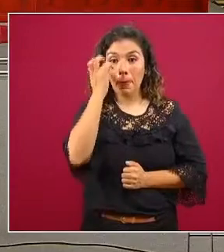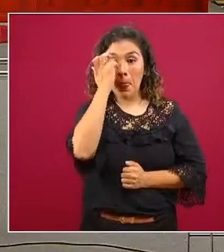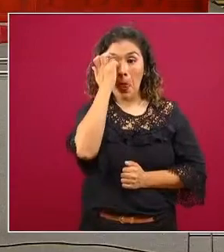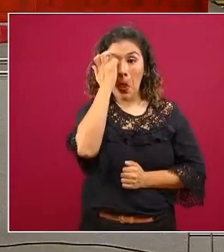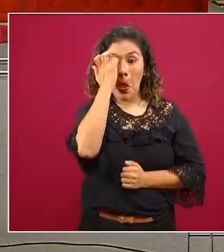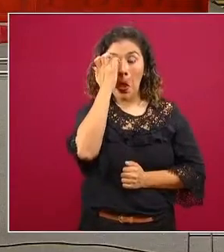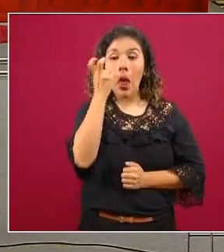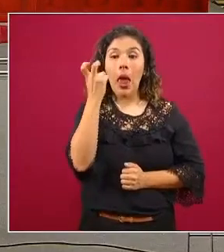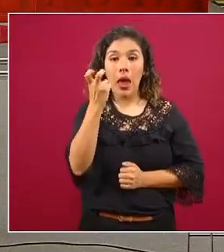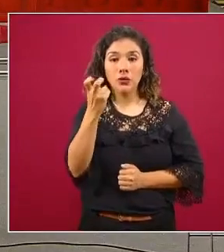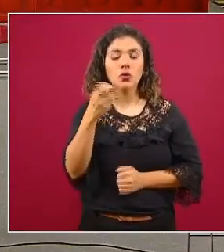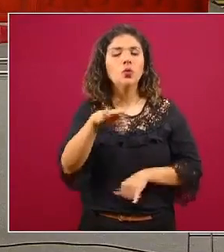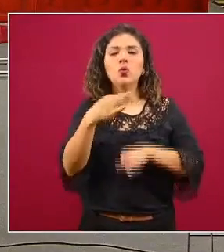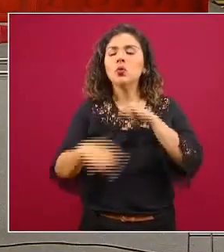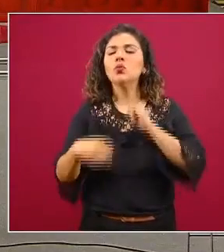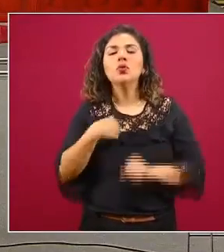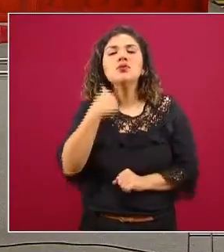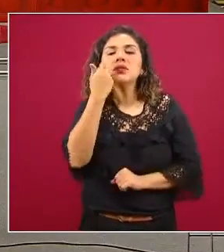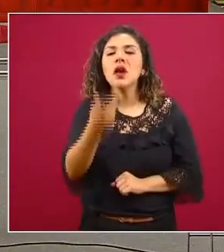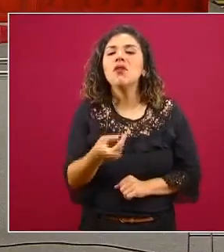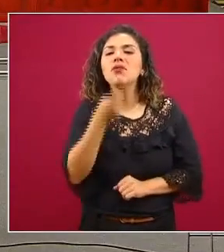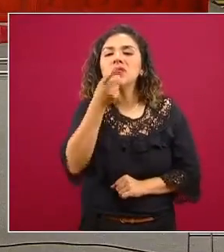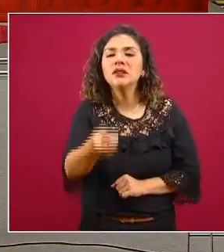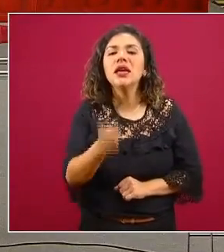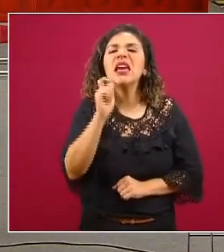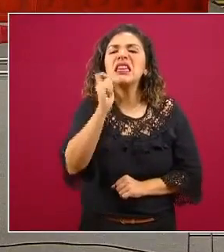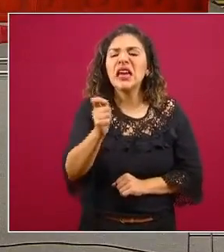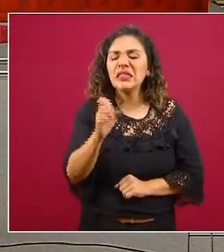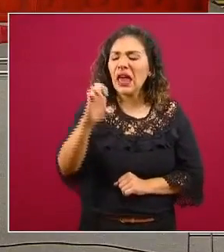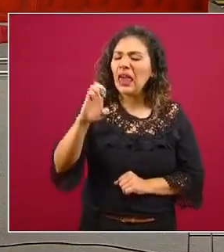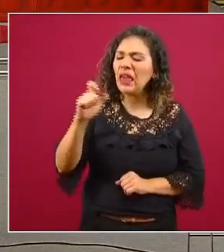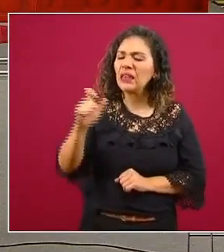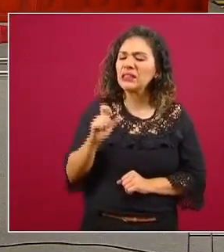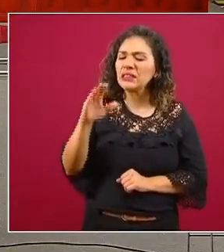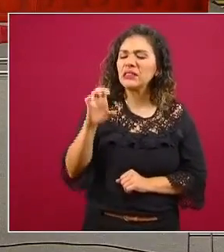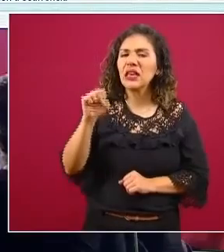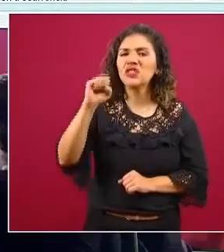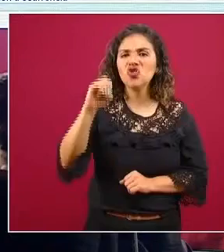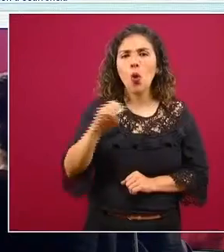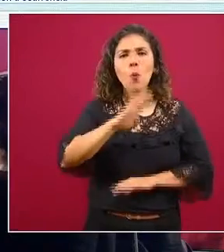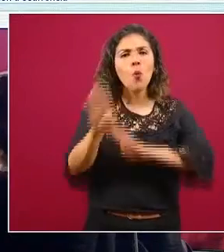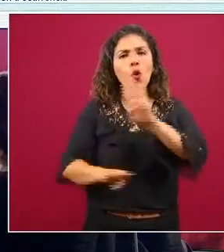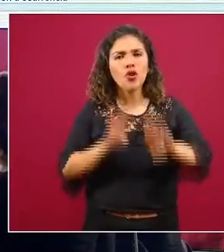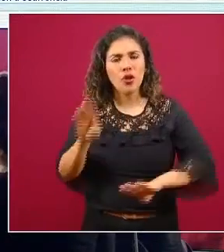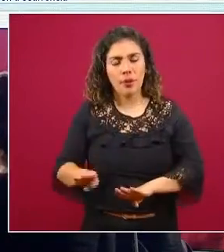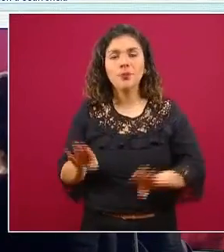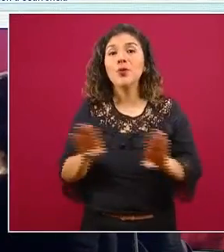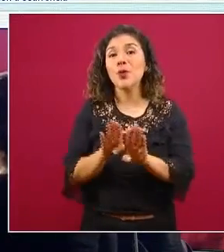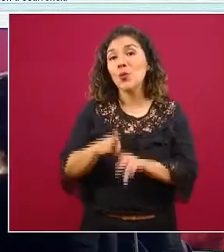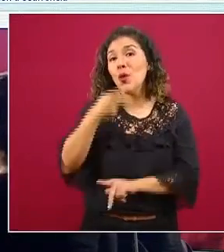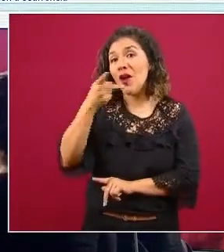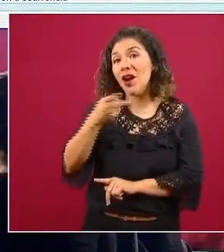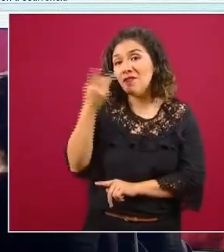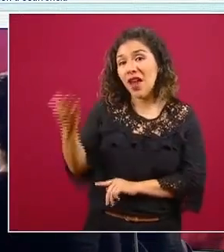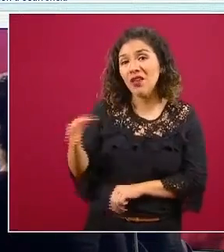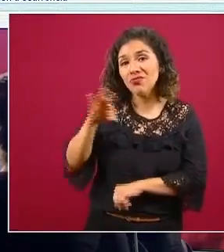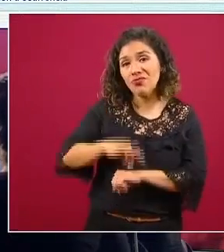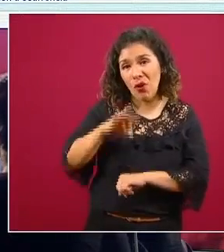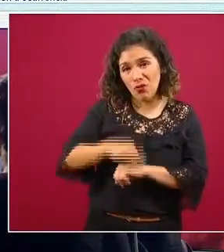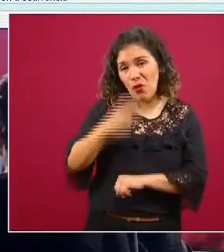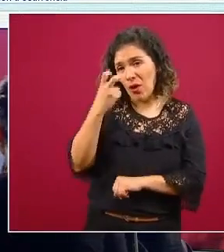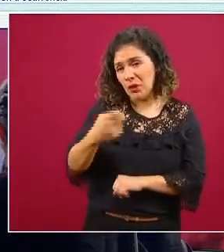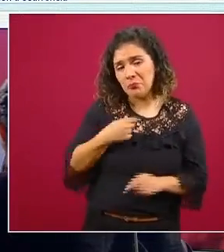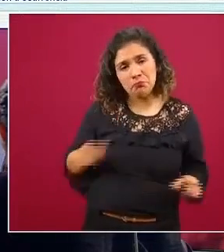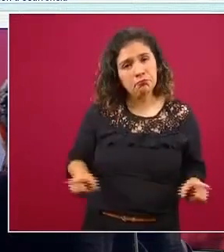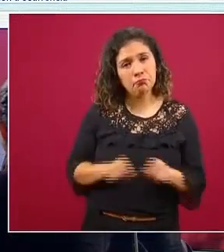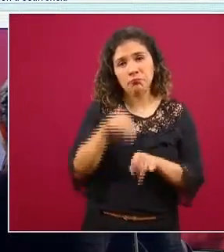porque quiero acabar solamente con ahora qué es este exceso de mortalidad como también ya lo comentó el doctor Janmar Gavastup y con esto